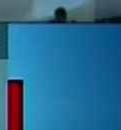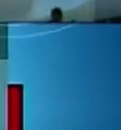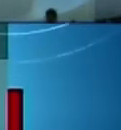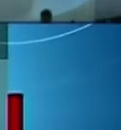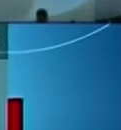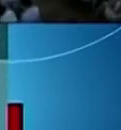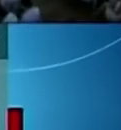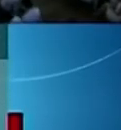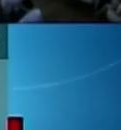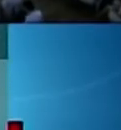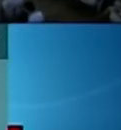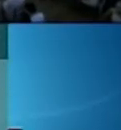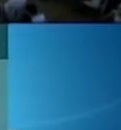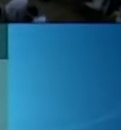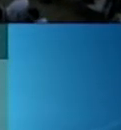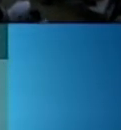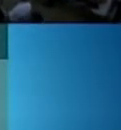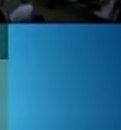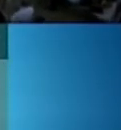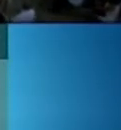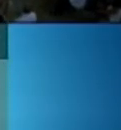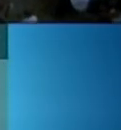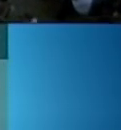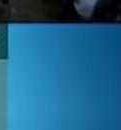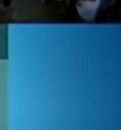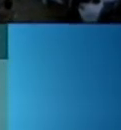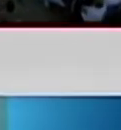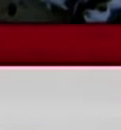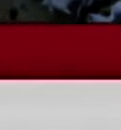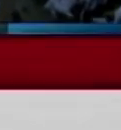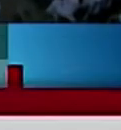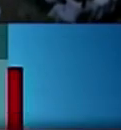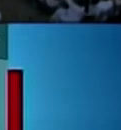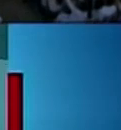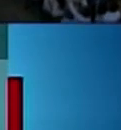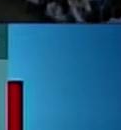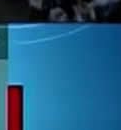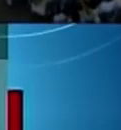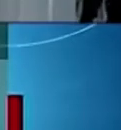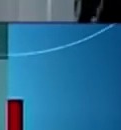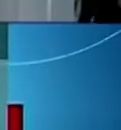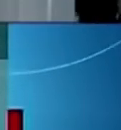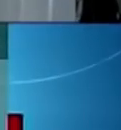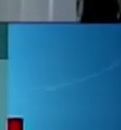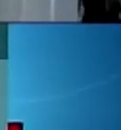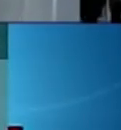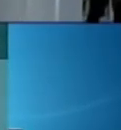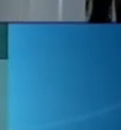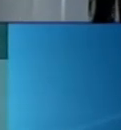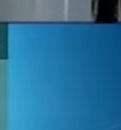aparece una tercer pata que es la oposición, entre comillas, ganadora del plebiscito. Pero lo cierto es que el mundo necesita